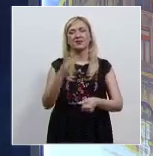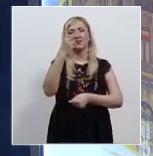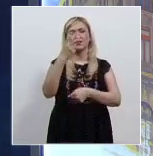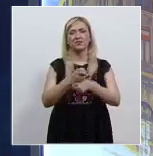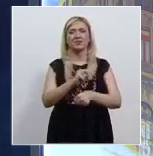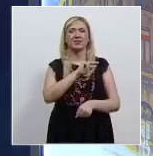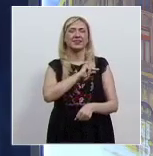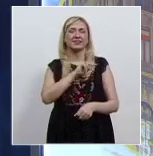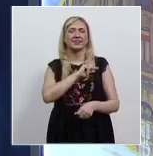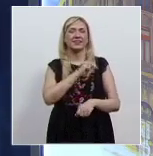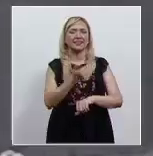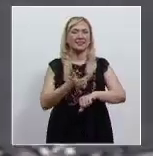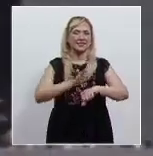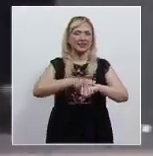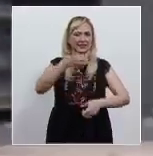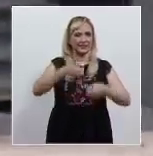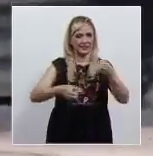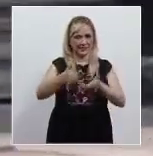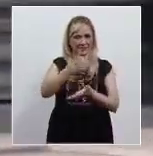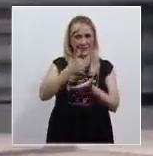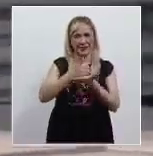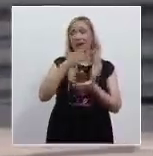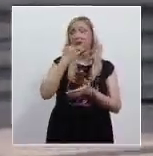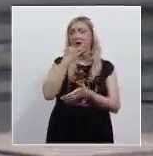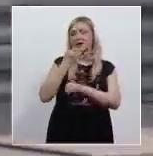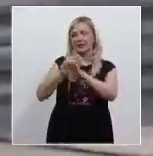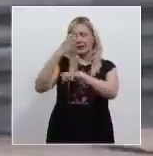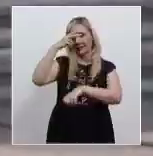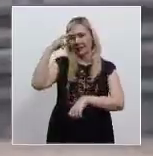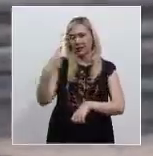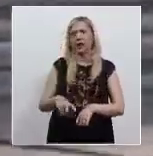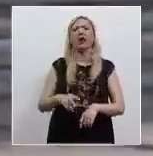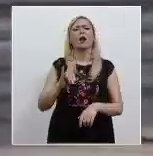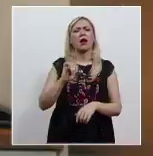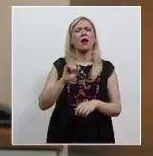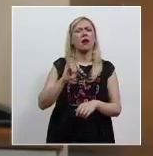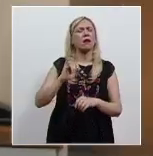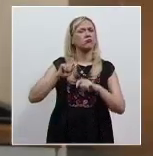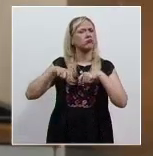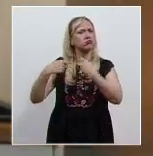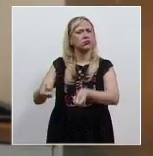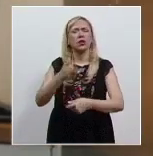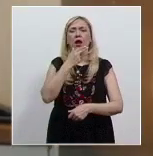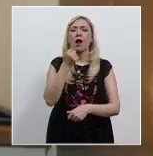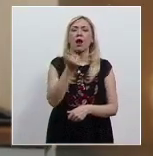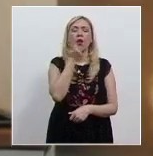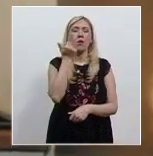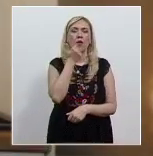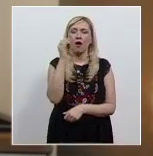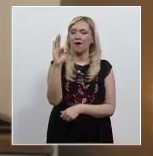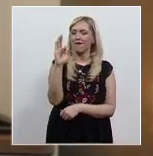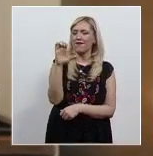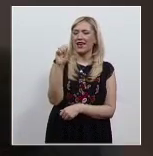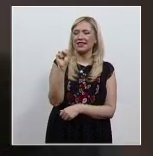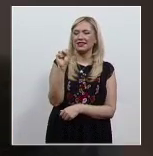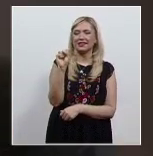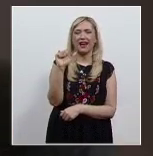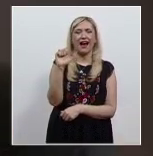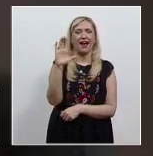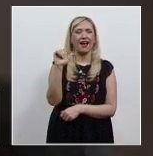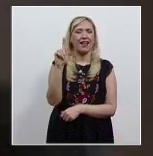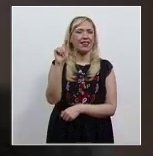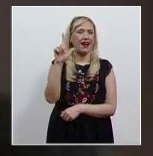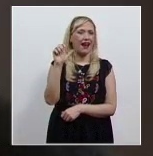Estado de México concedió el amparo a un estudiante de la FES Zacatlán a quien se le sancionó por violencia de género. El